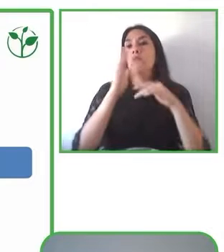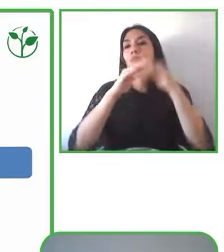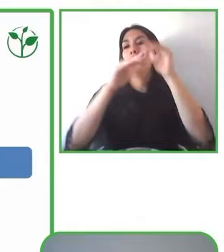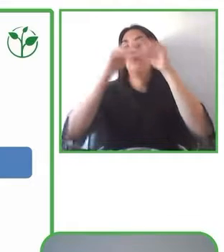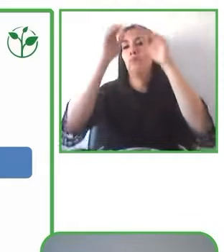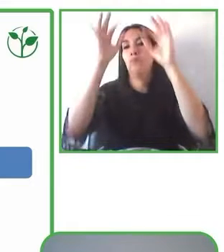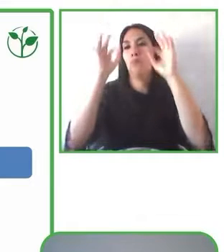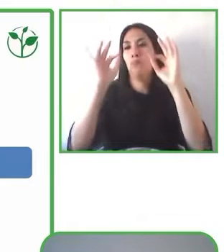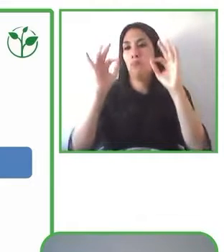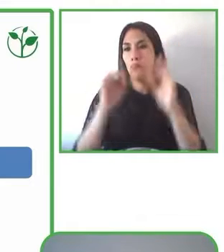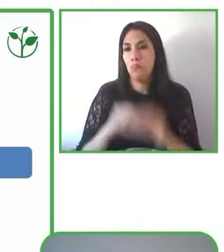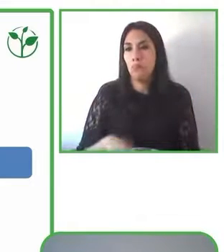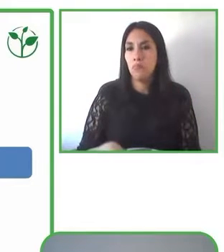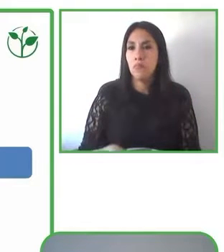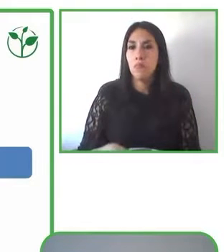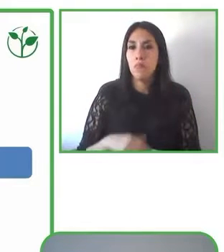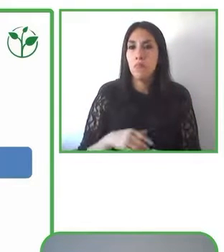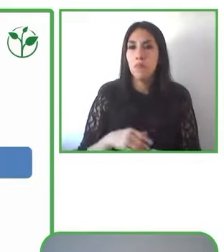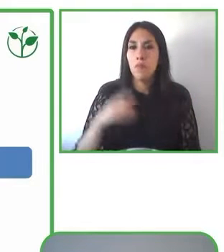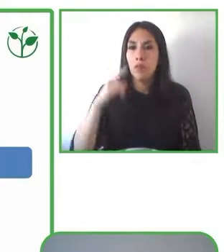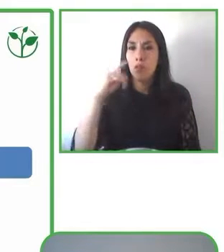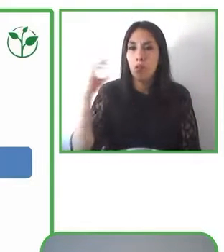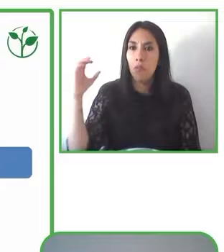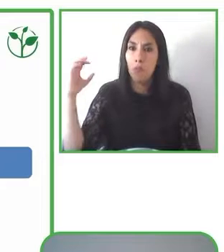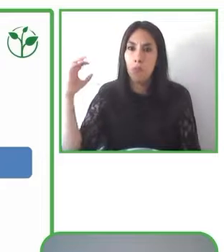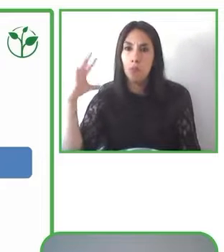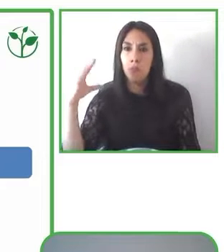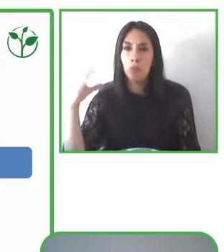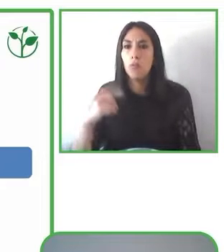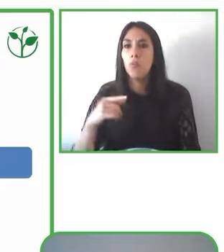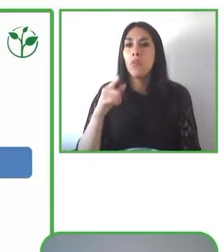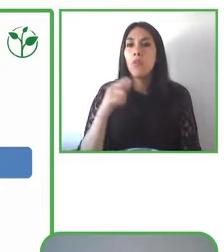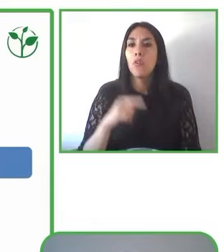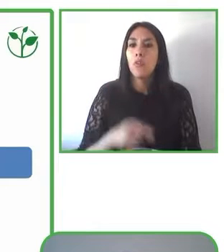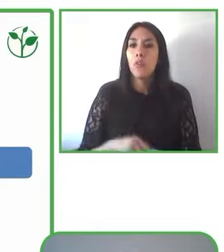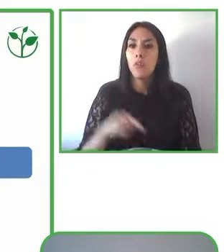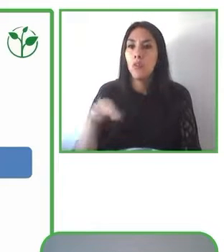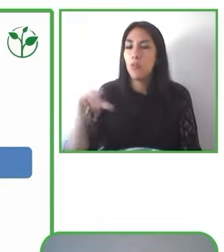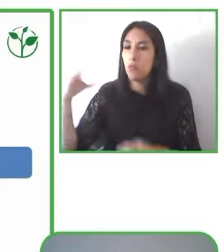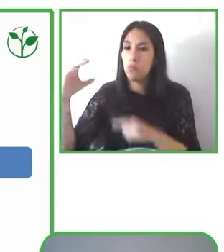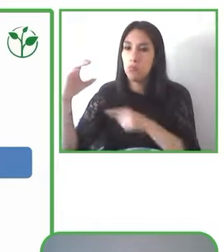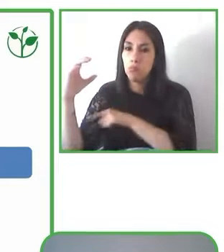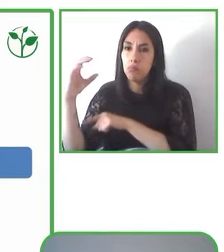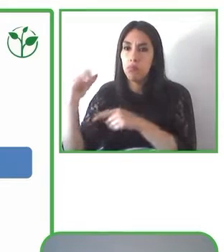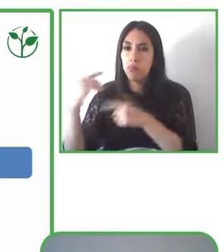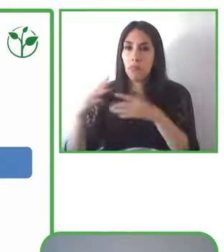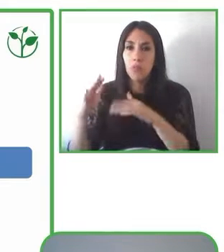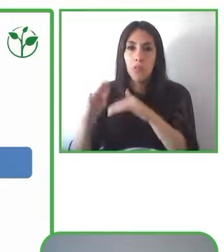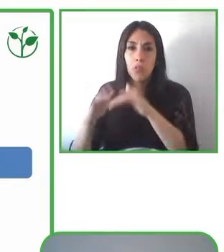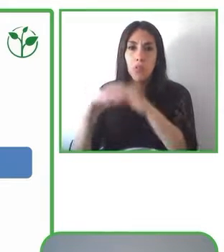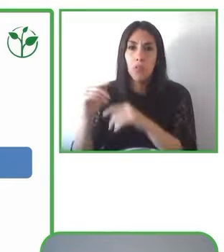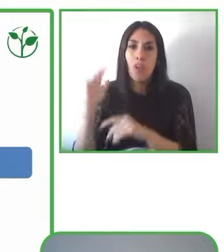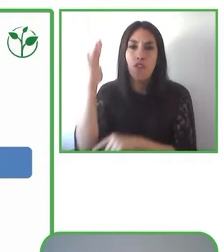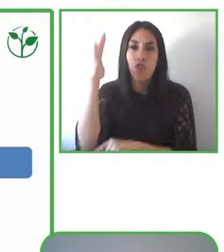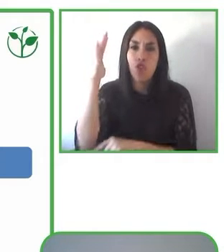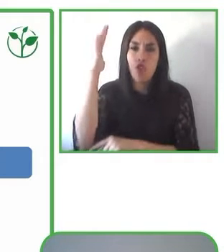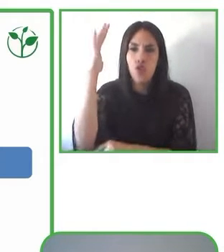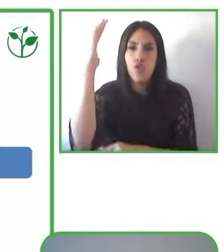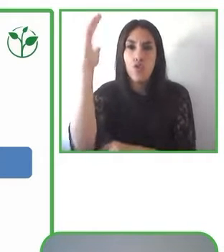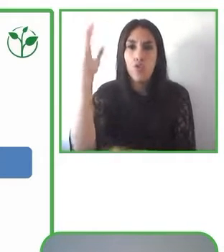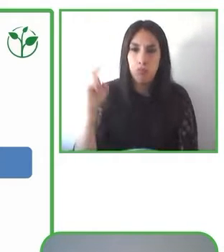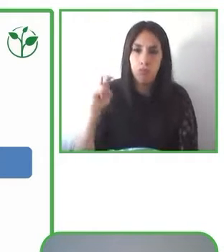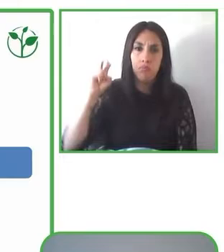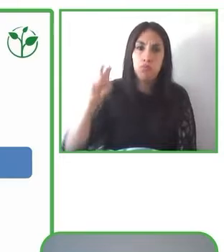ritmo, están plantados a la misma distancia, por lo tanto hay un ritmo, genera orientación. Que esté separado la